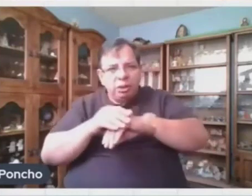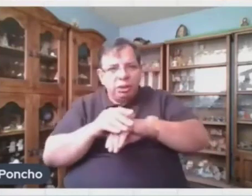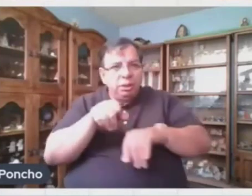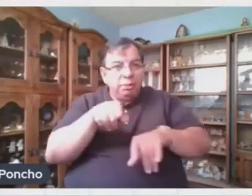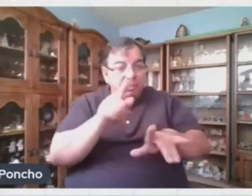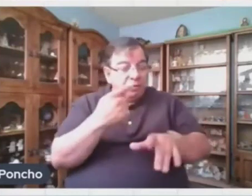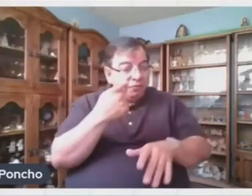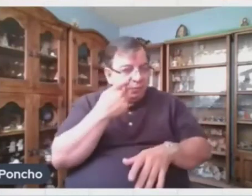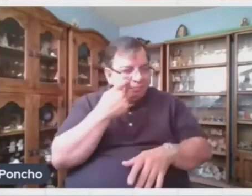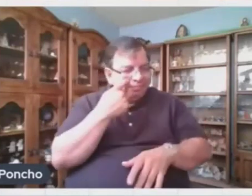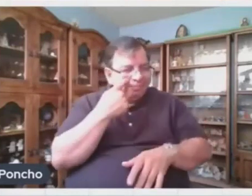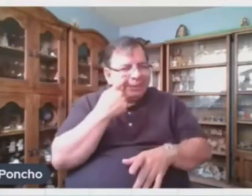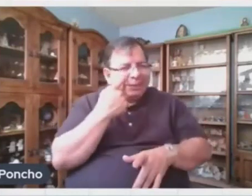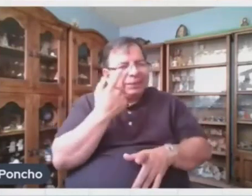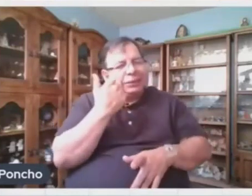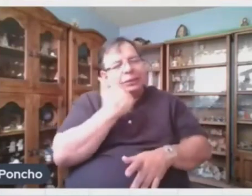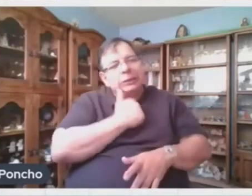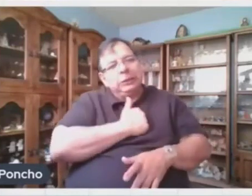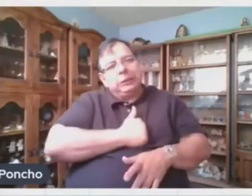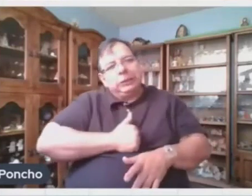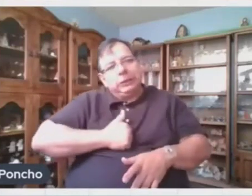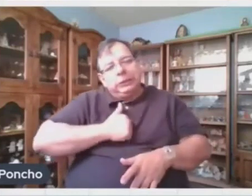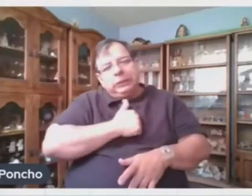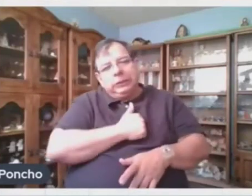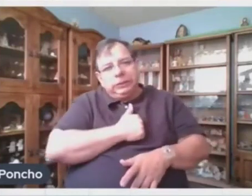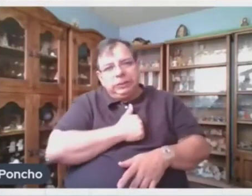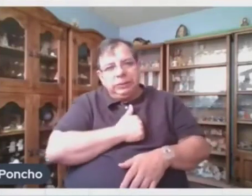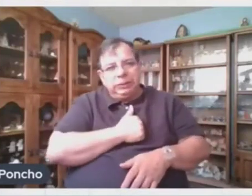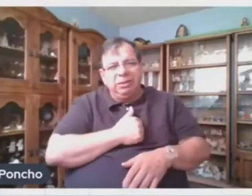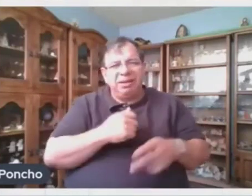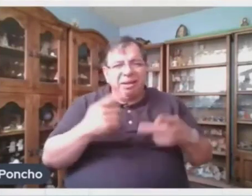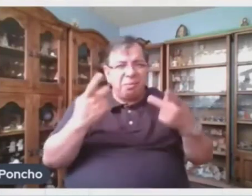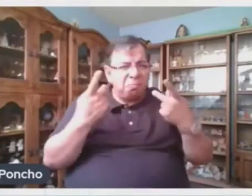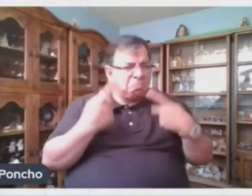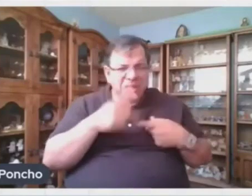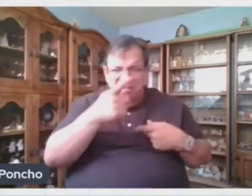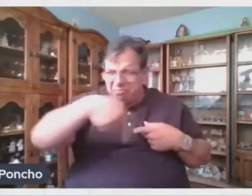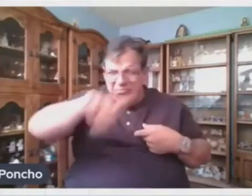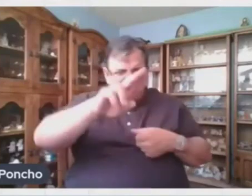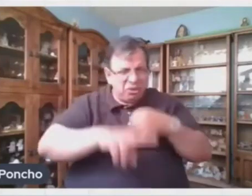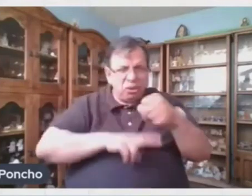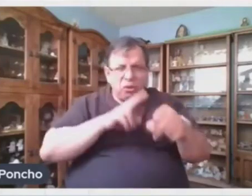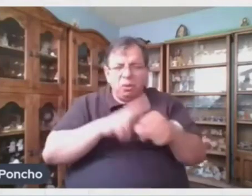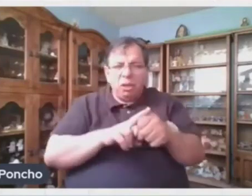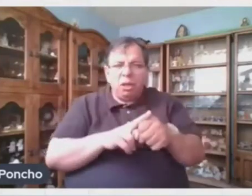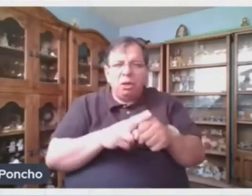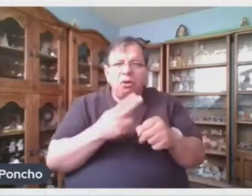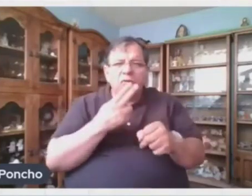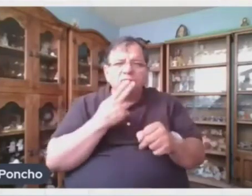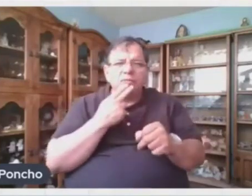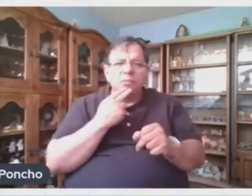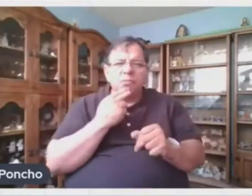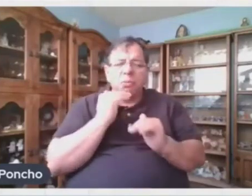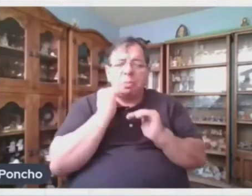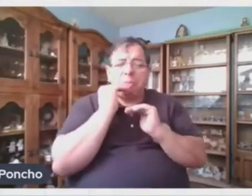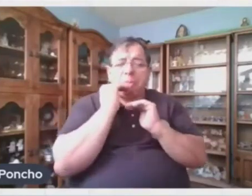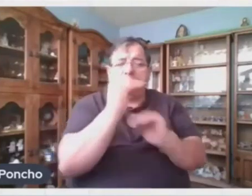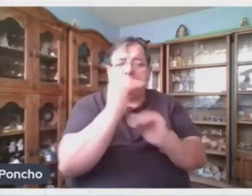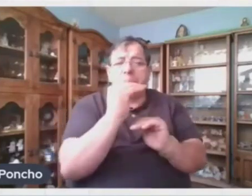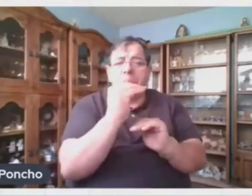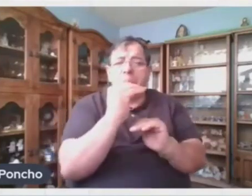viene la parte triste Una persona normal Solamente utiliza mil